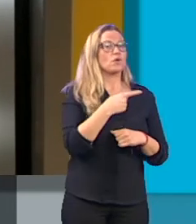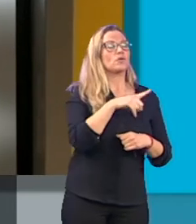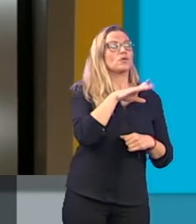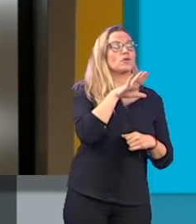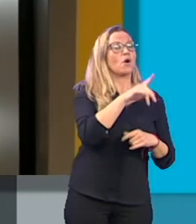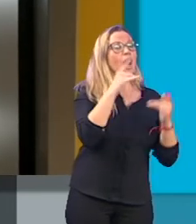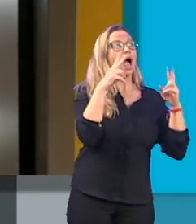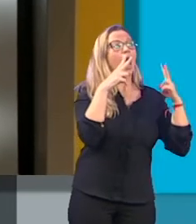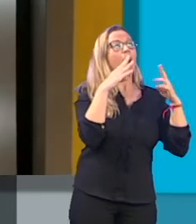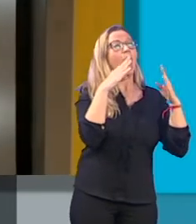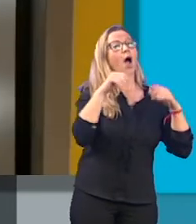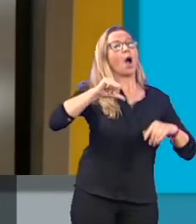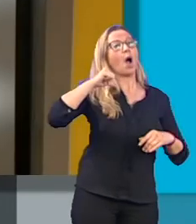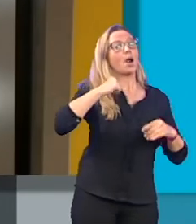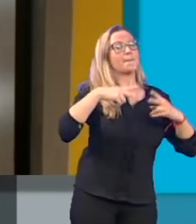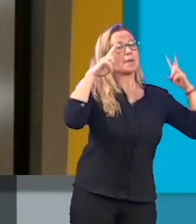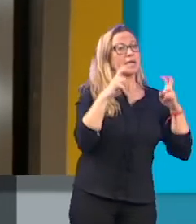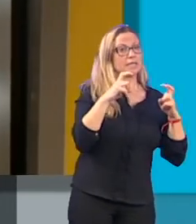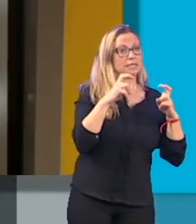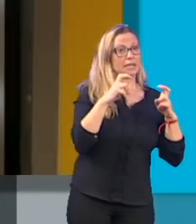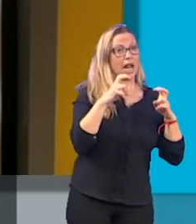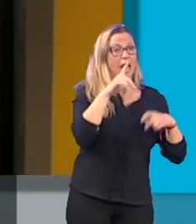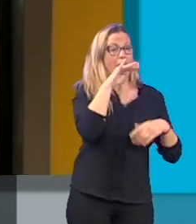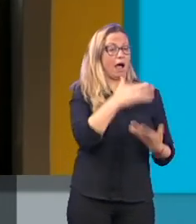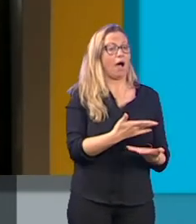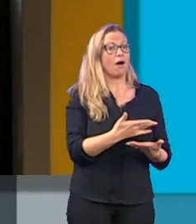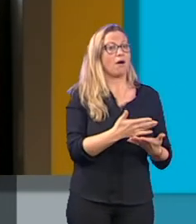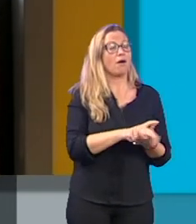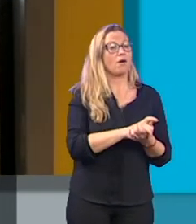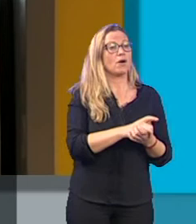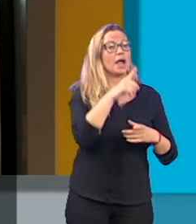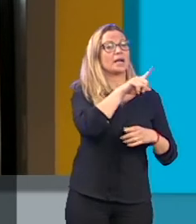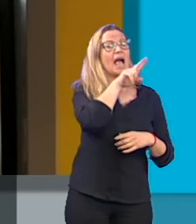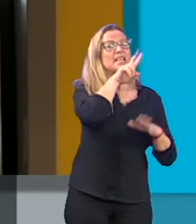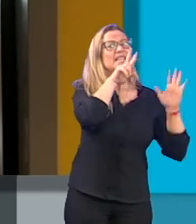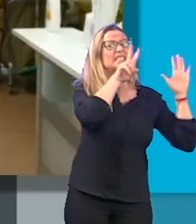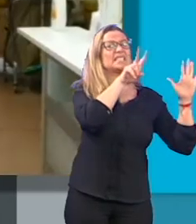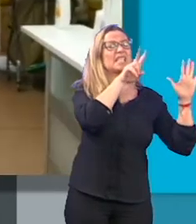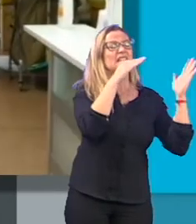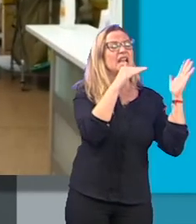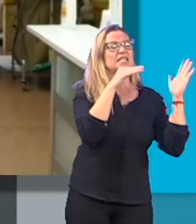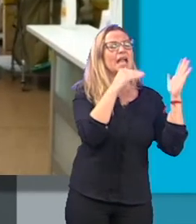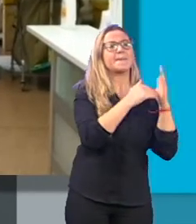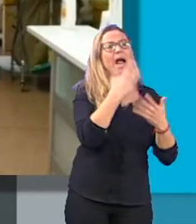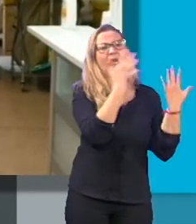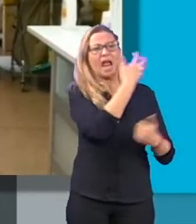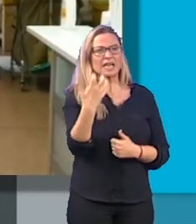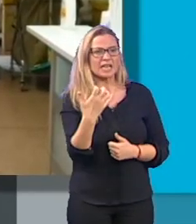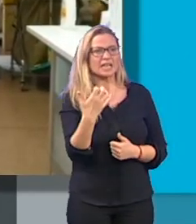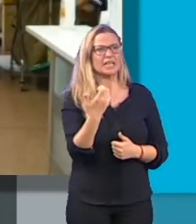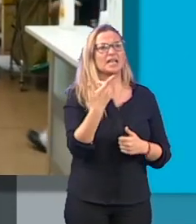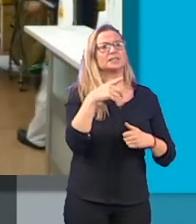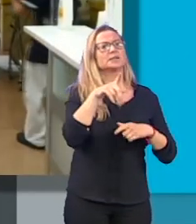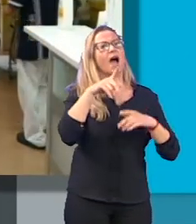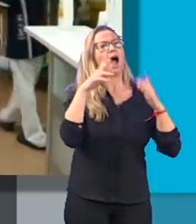las hospitalizaciones totales en la provincia de Granada a día de hoy, en un escenario de 7.500 se contabilizarían 939 hospitalizaciones,